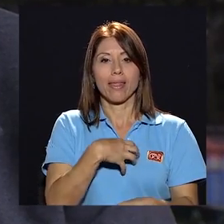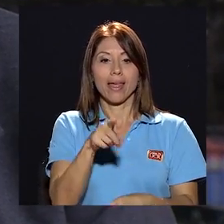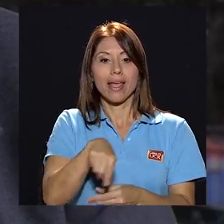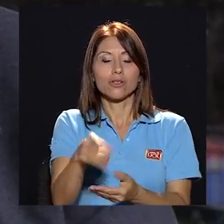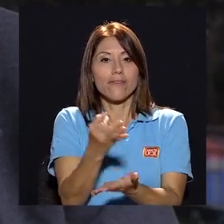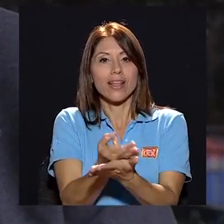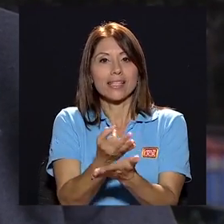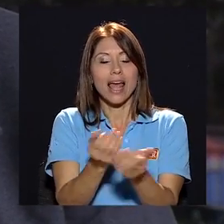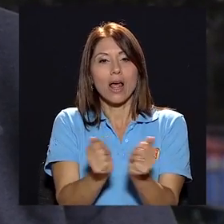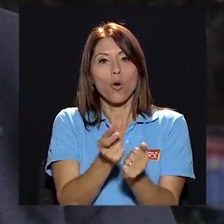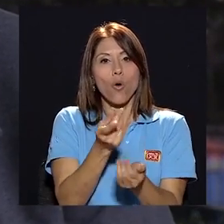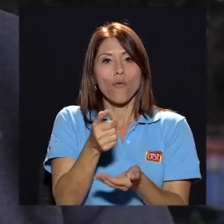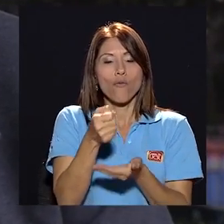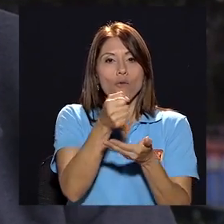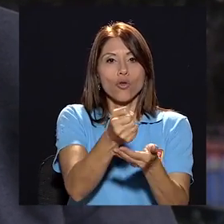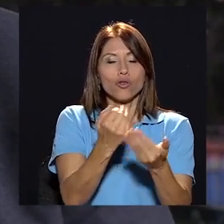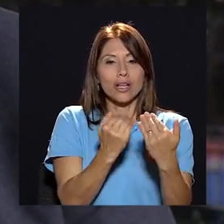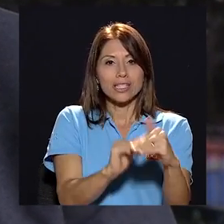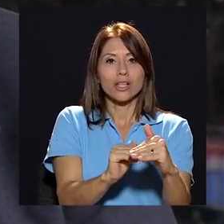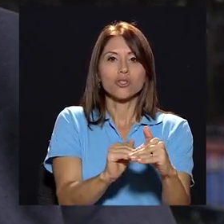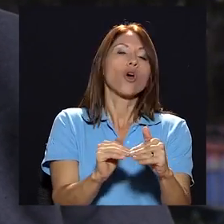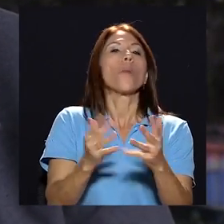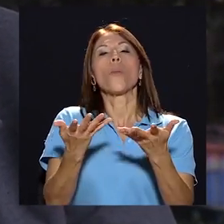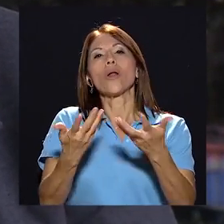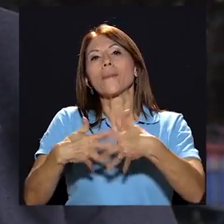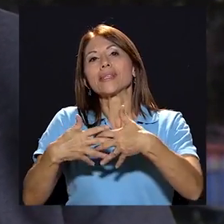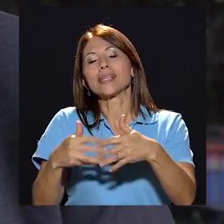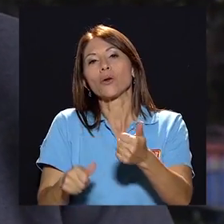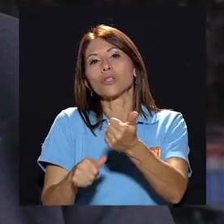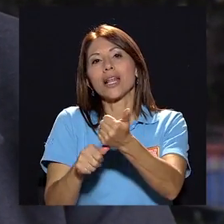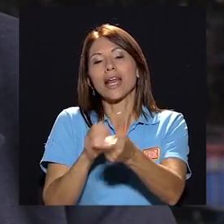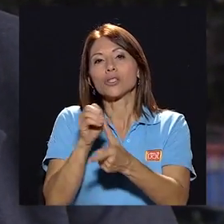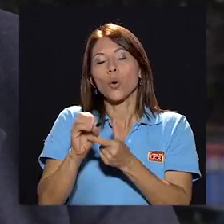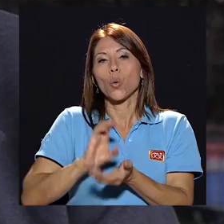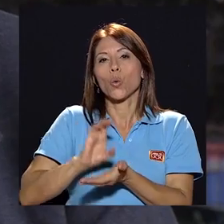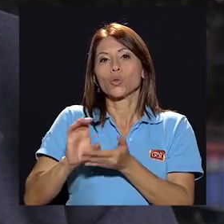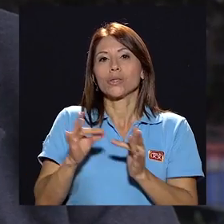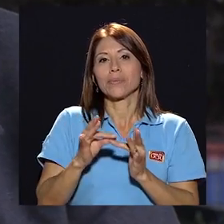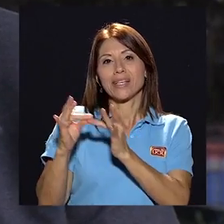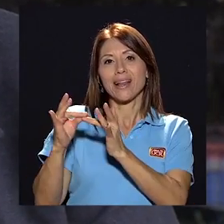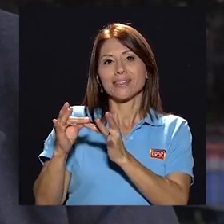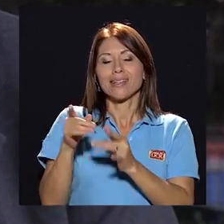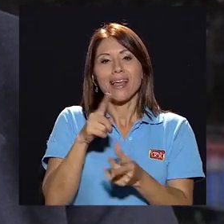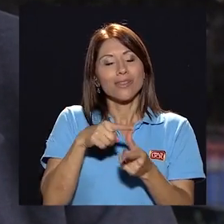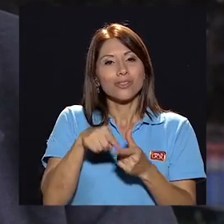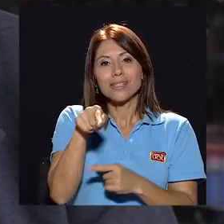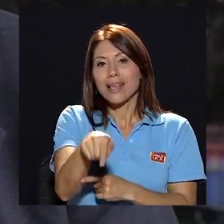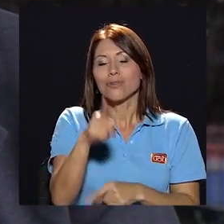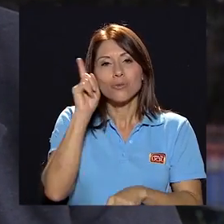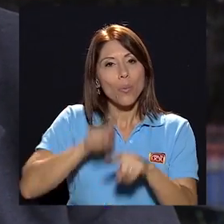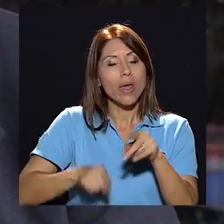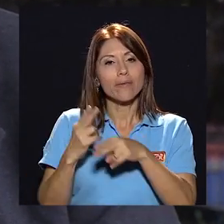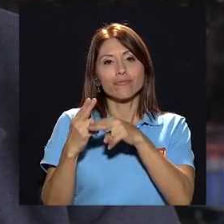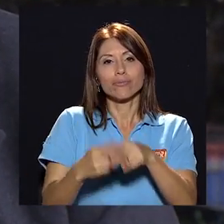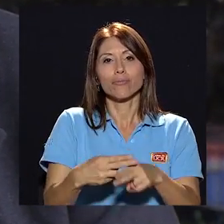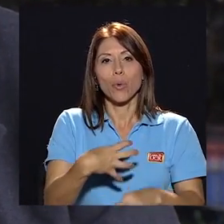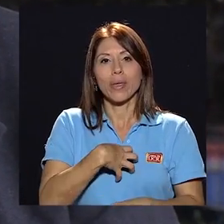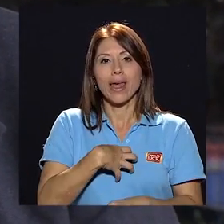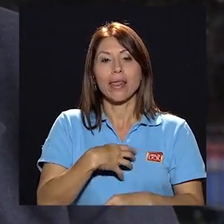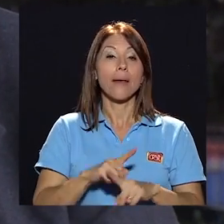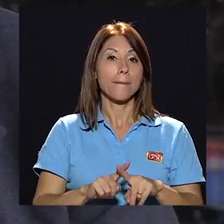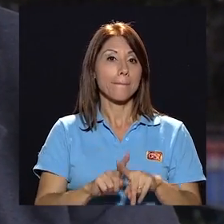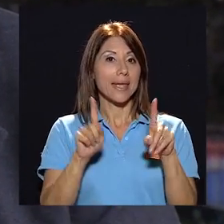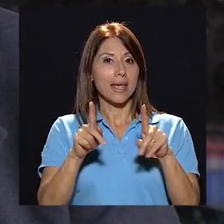están financiadas por fondos reringidos, por empresas auxiliares, cursos especiales. Y entonces, ahí no hay manera de dar plazas en propiedad.